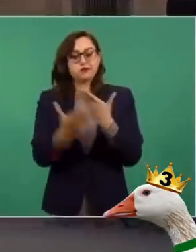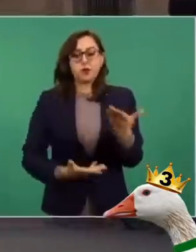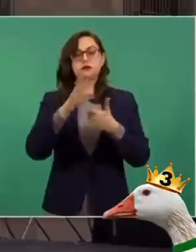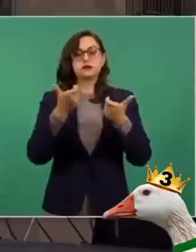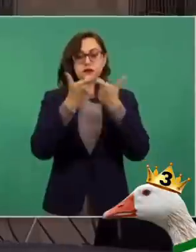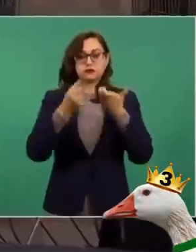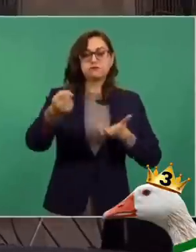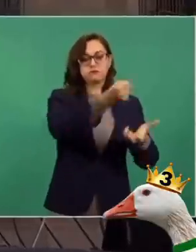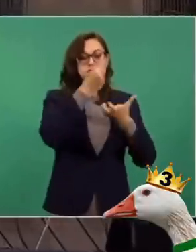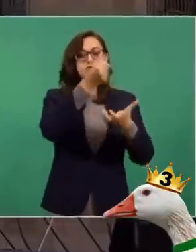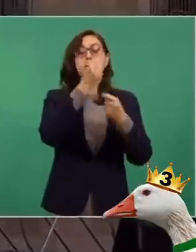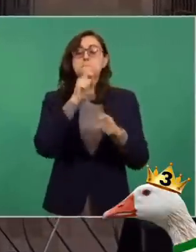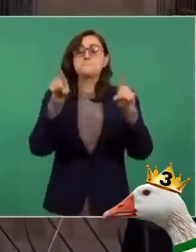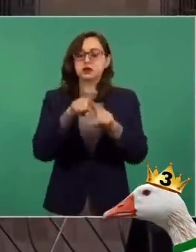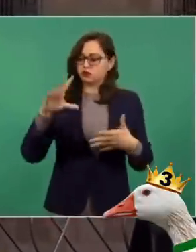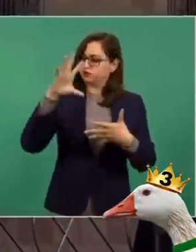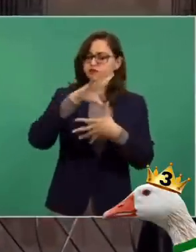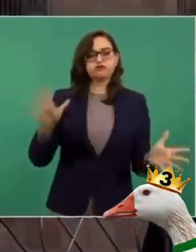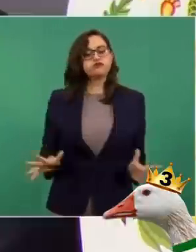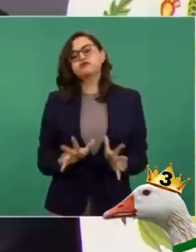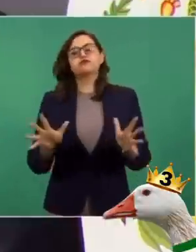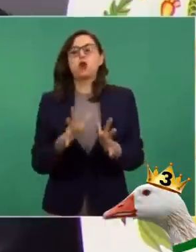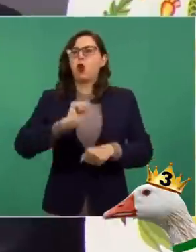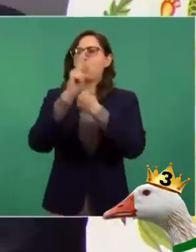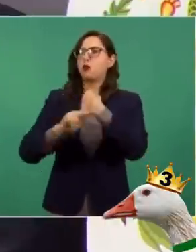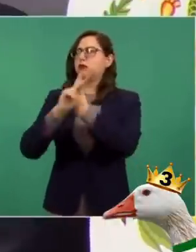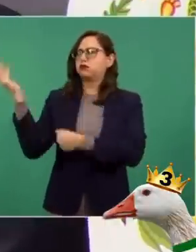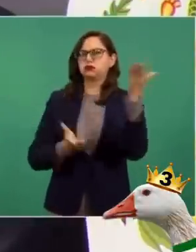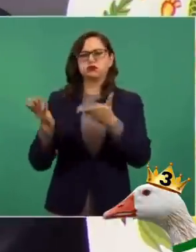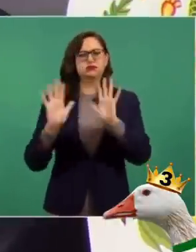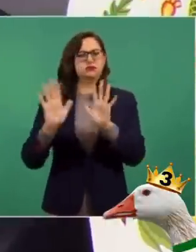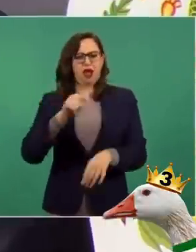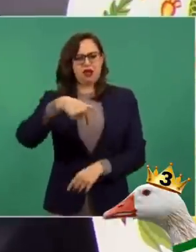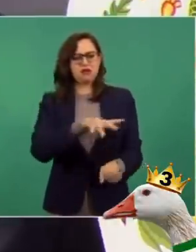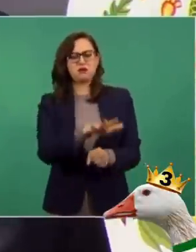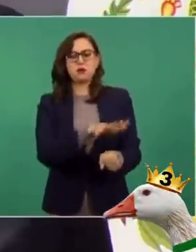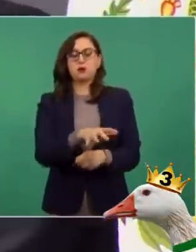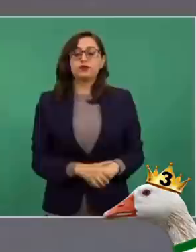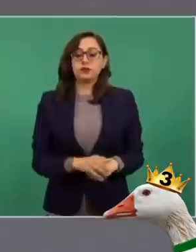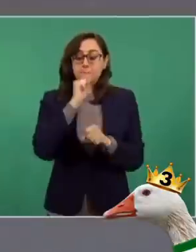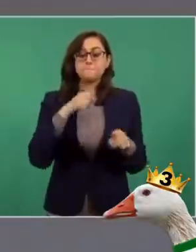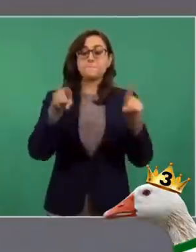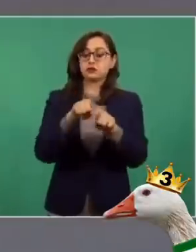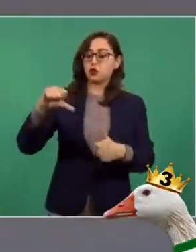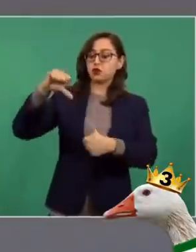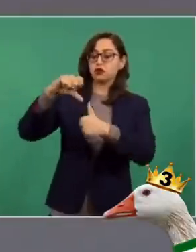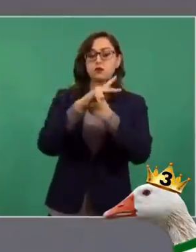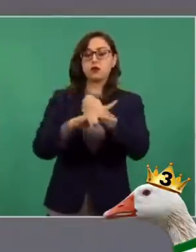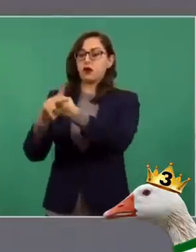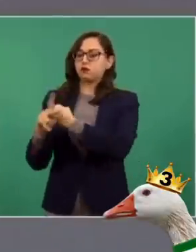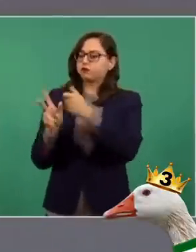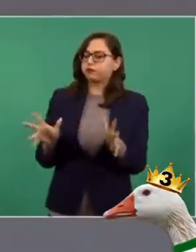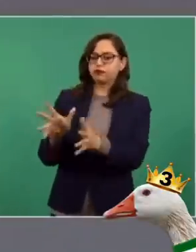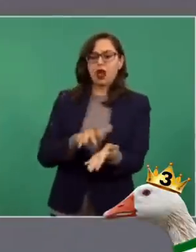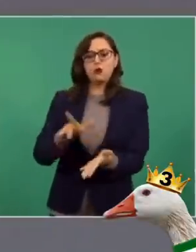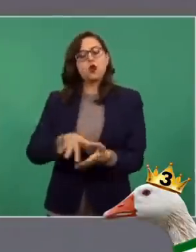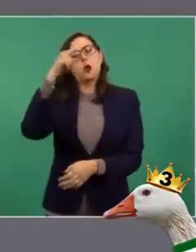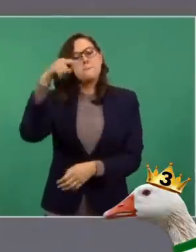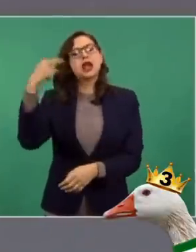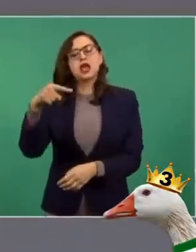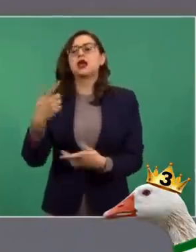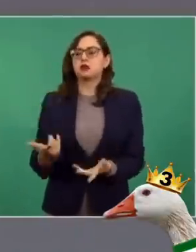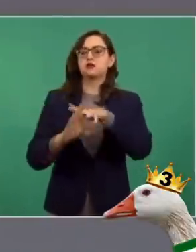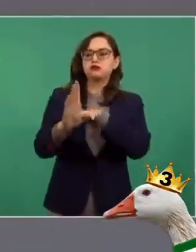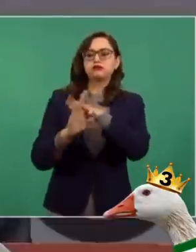inversión para la sustitución de importaciones. El apoyo a países centroamericanos para reducir el fenómeno migratorio. Y el respaldo a la